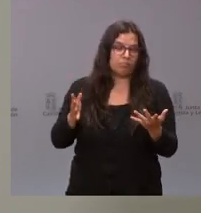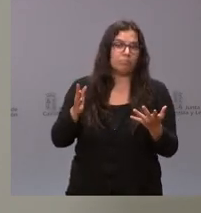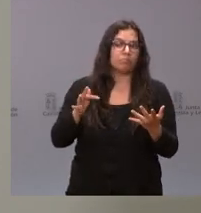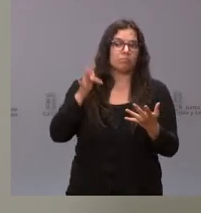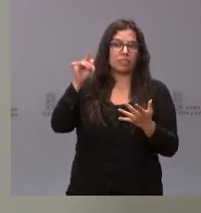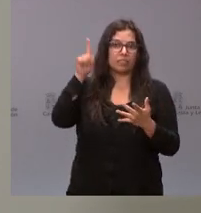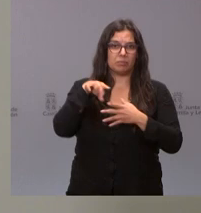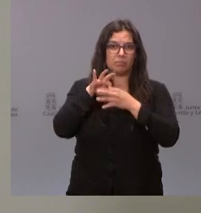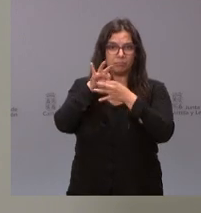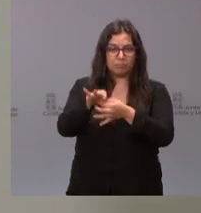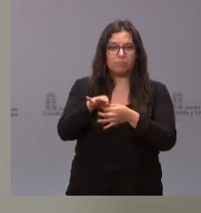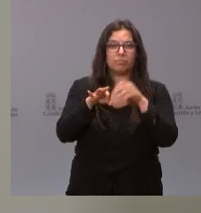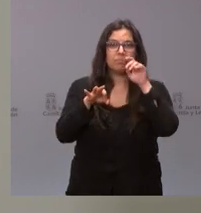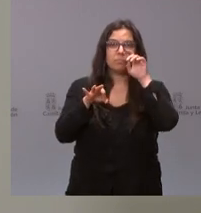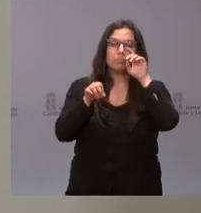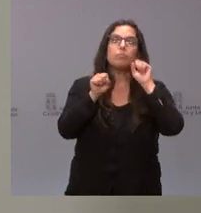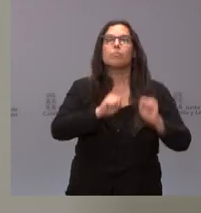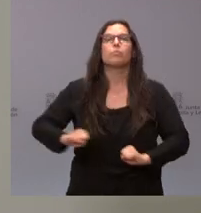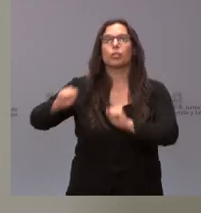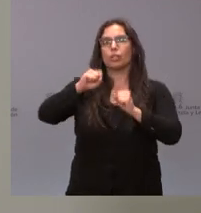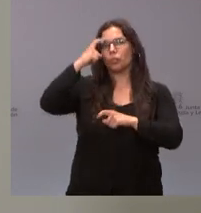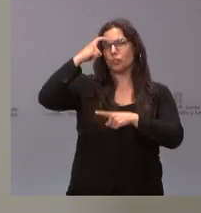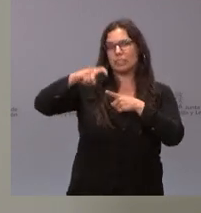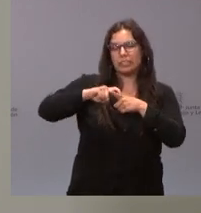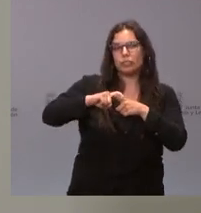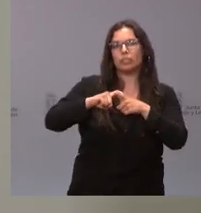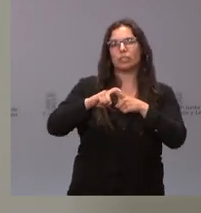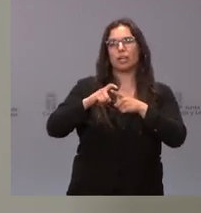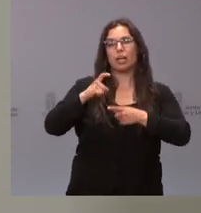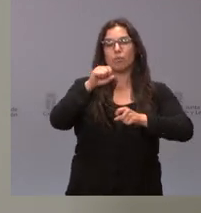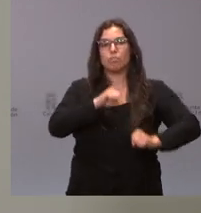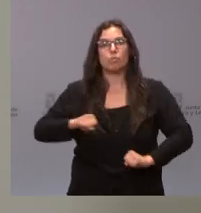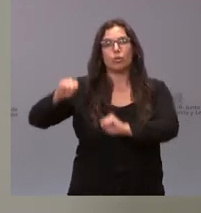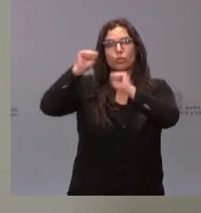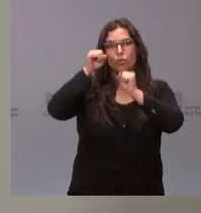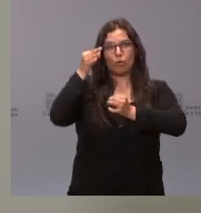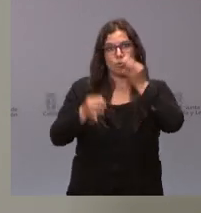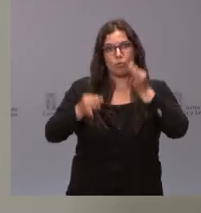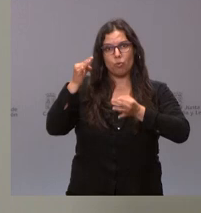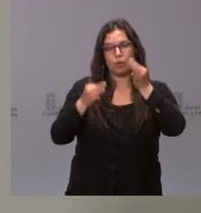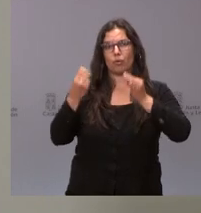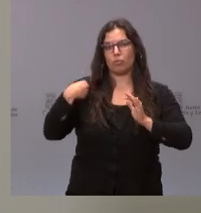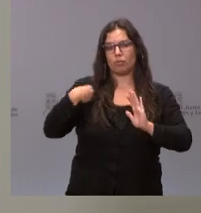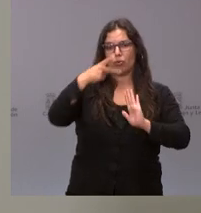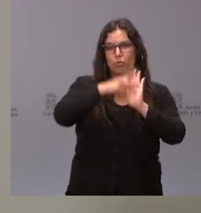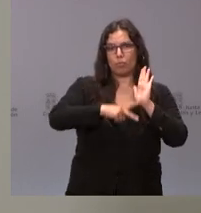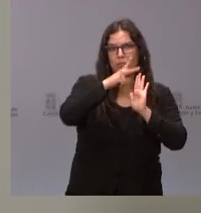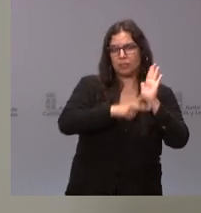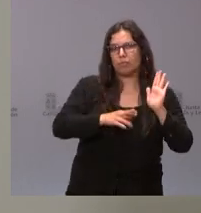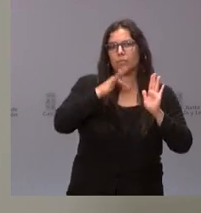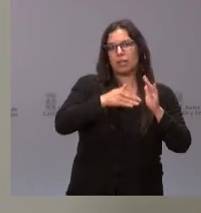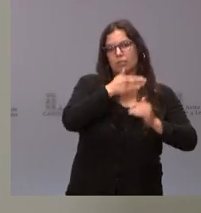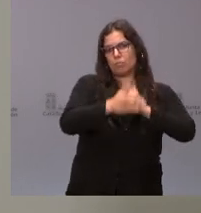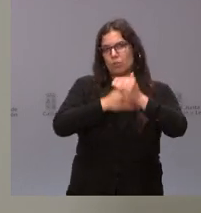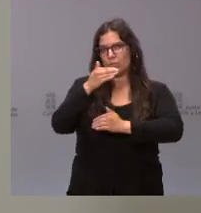tiene que ver con la protección psicológica y la protección jurídica de acuerdo con la normativa y los procedimientos que